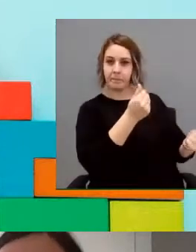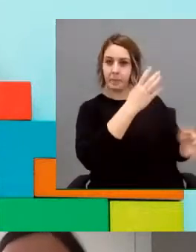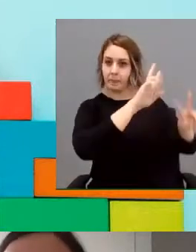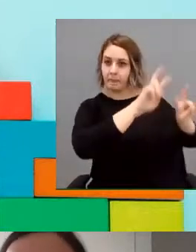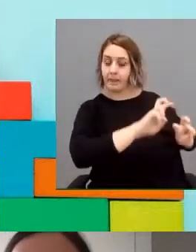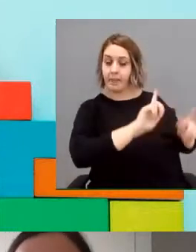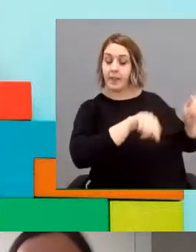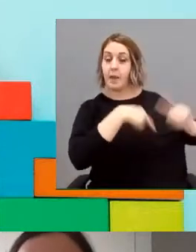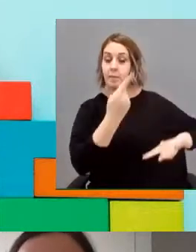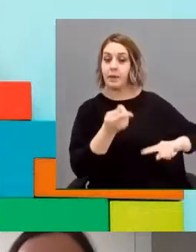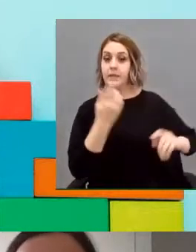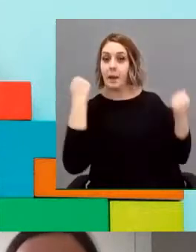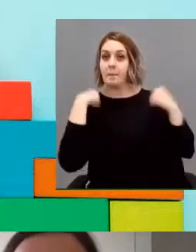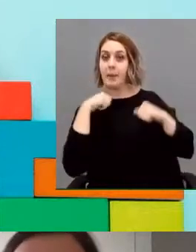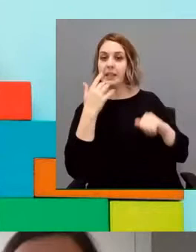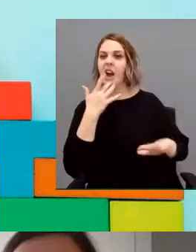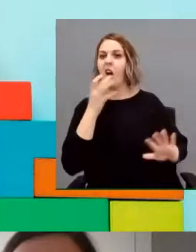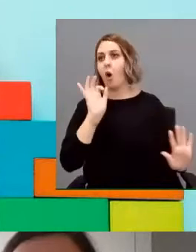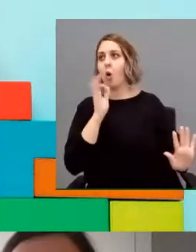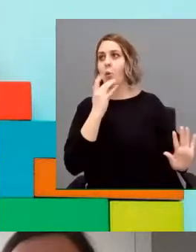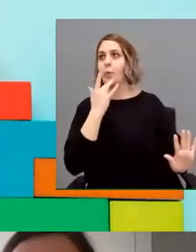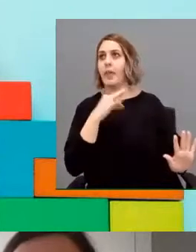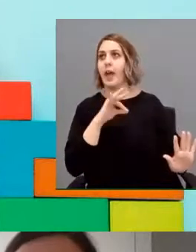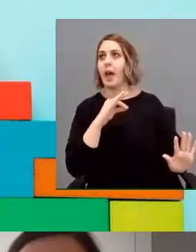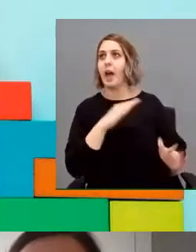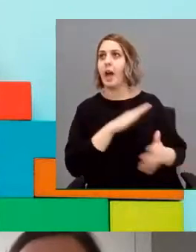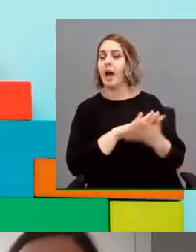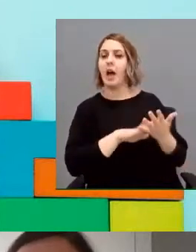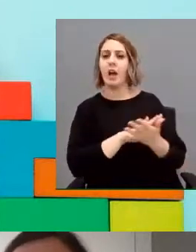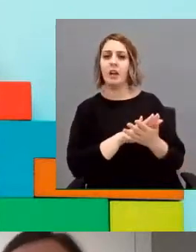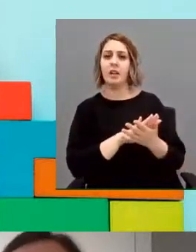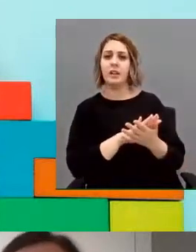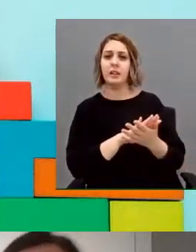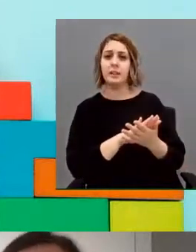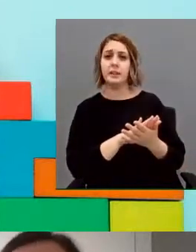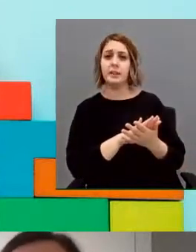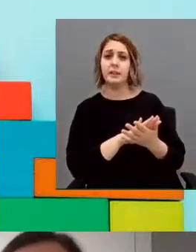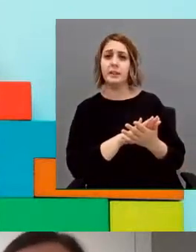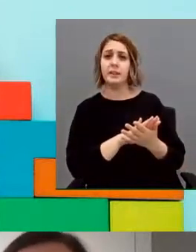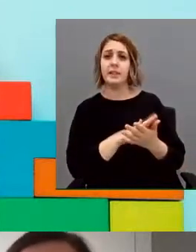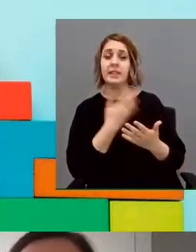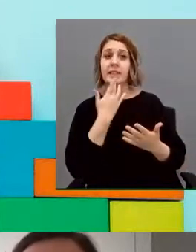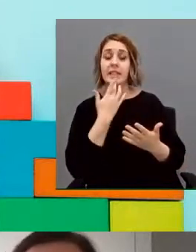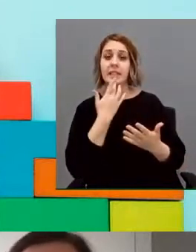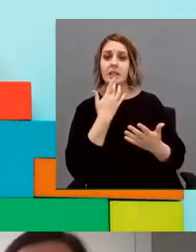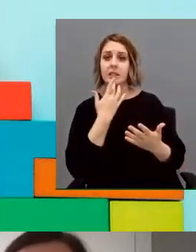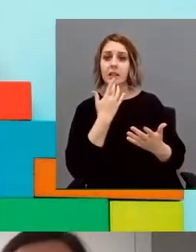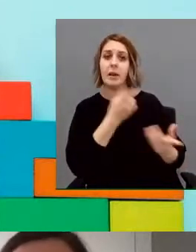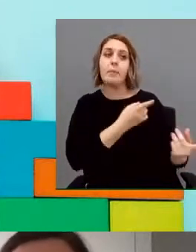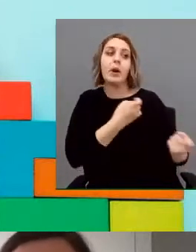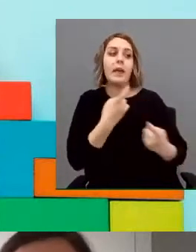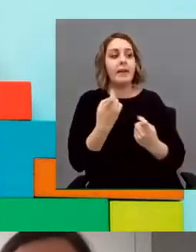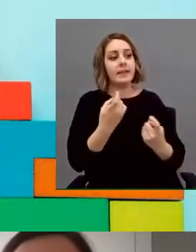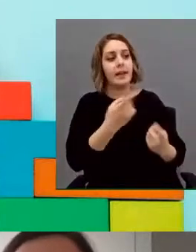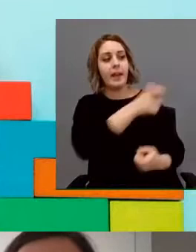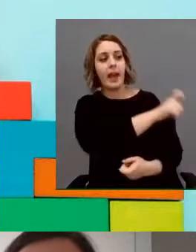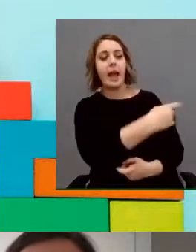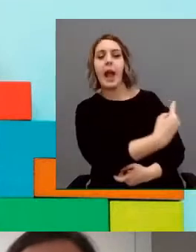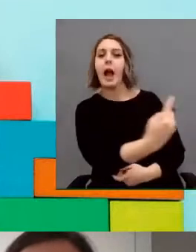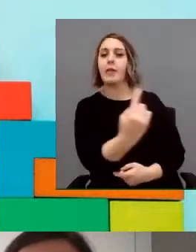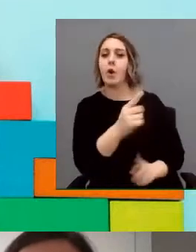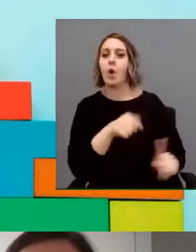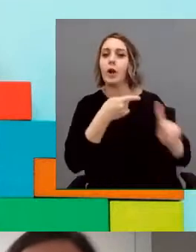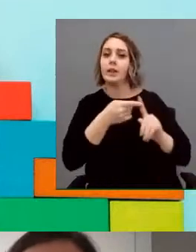prácticas o de apoyo laboral en caso de que alguno consiga un contrato, qué necesidades pueden ir teniendo para poder ir